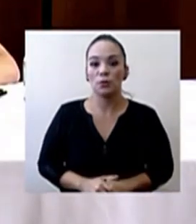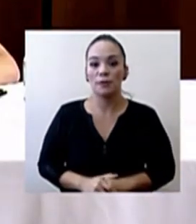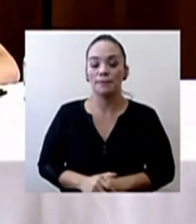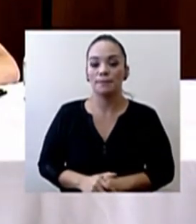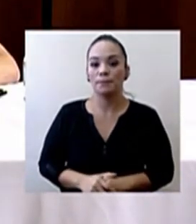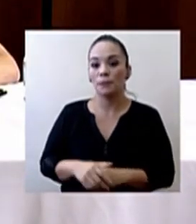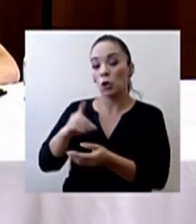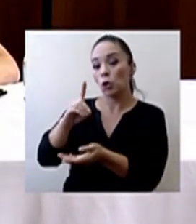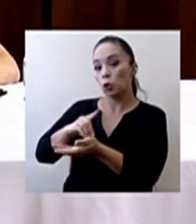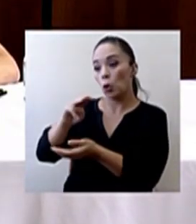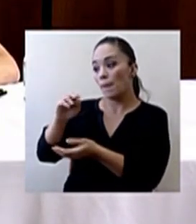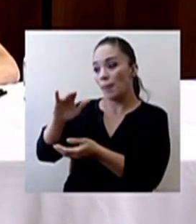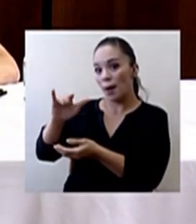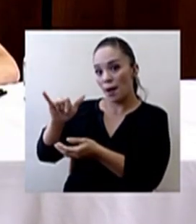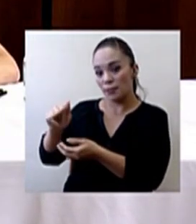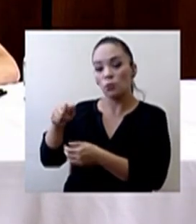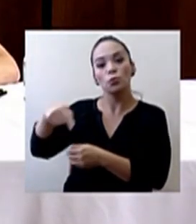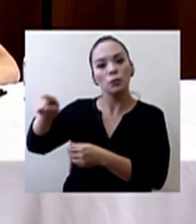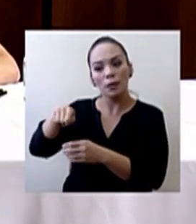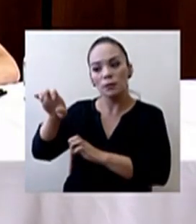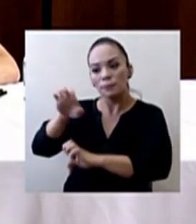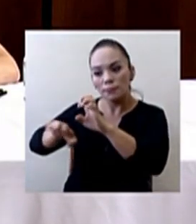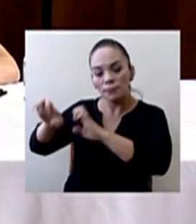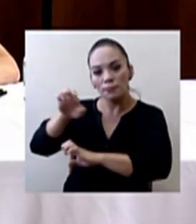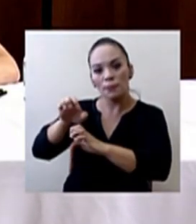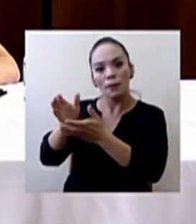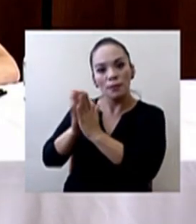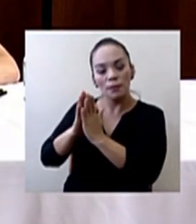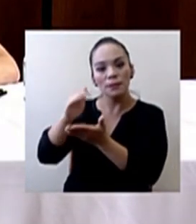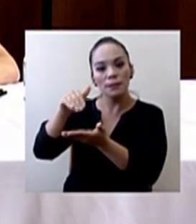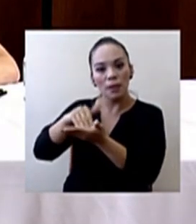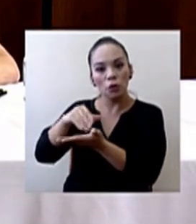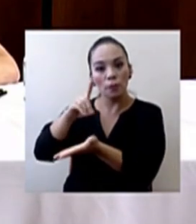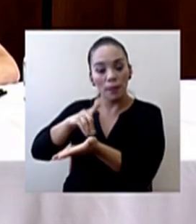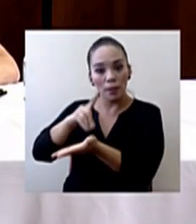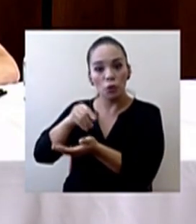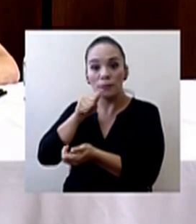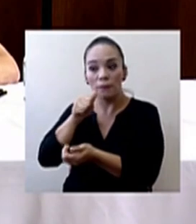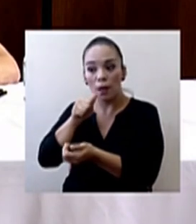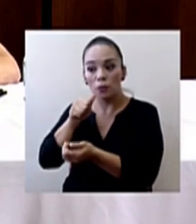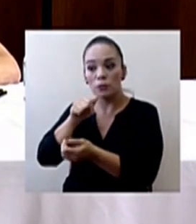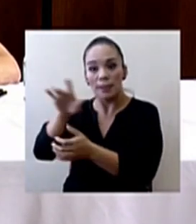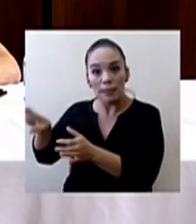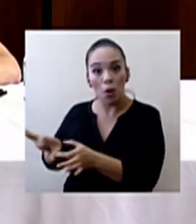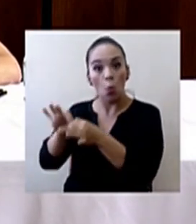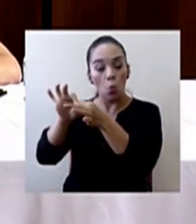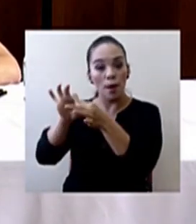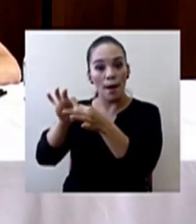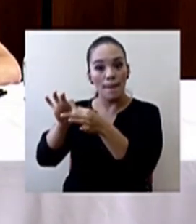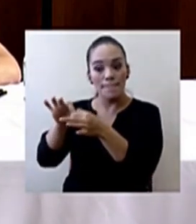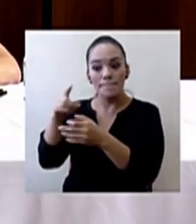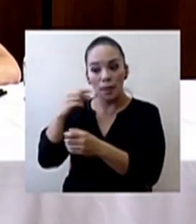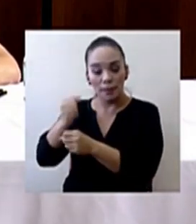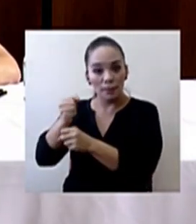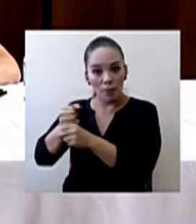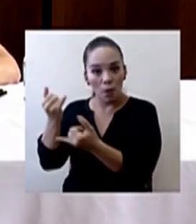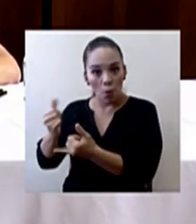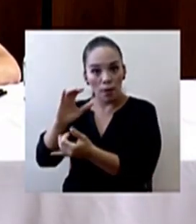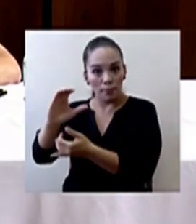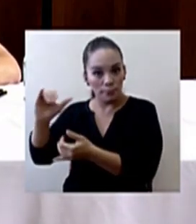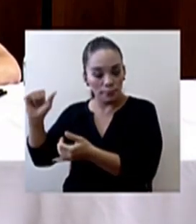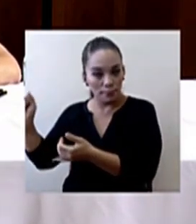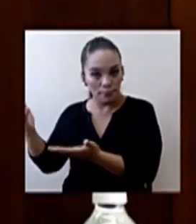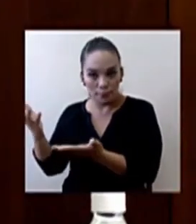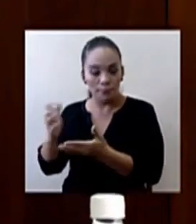Doctor Macaya, ¿estarían evaluando solicitar a centros médicos privados que se unan al apoyo del trabajo que está realizando en este momento la caja?